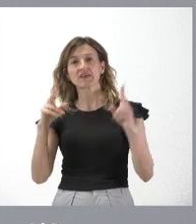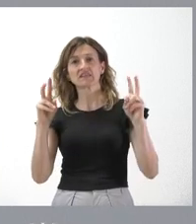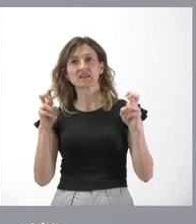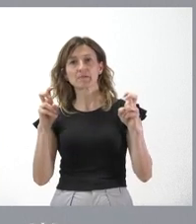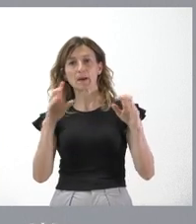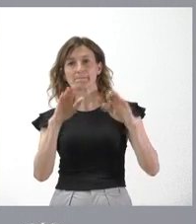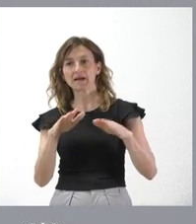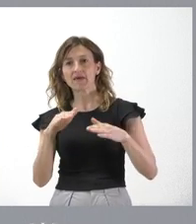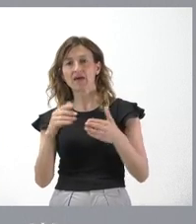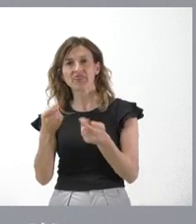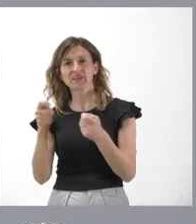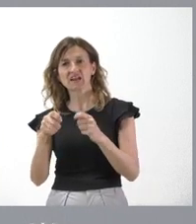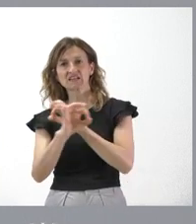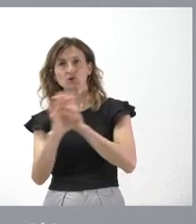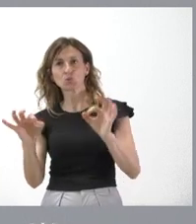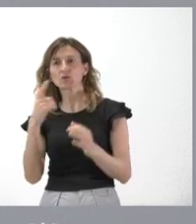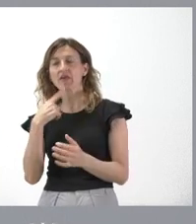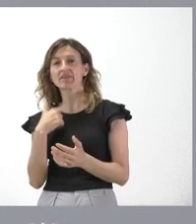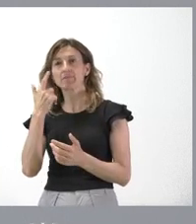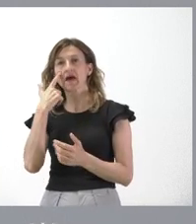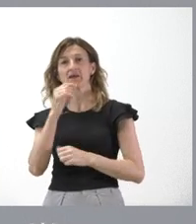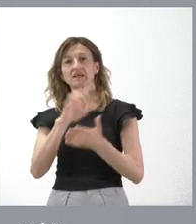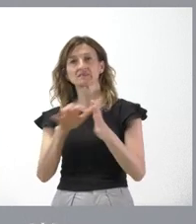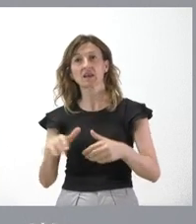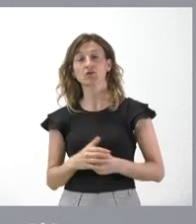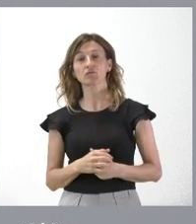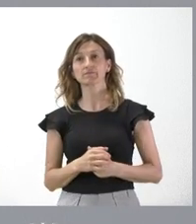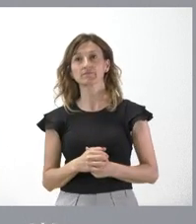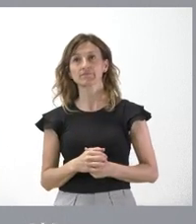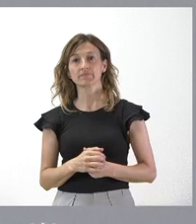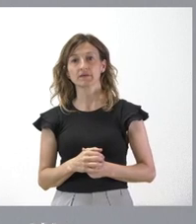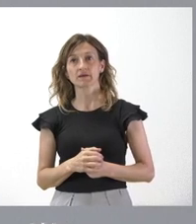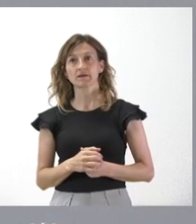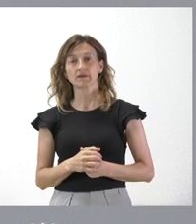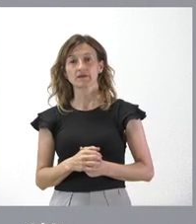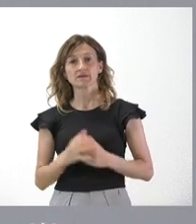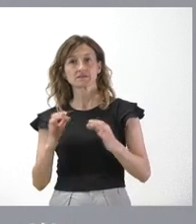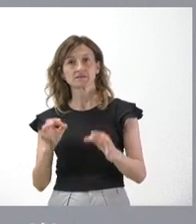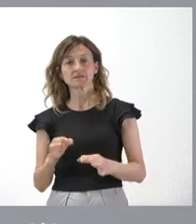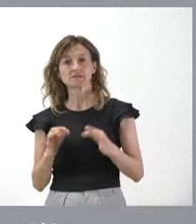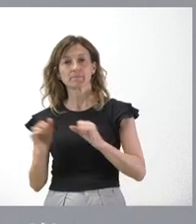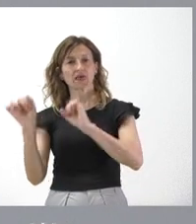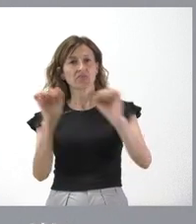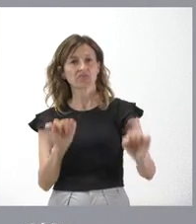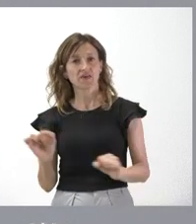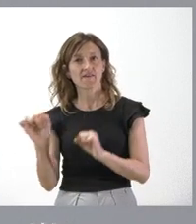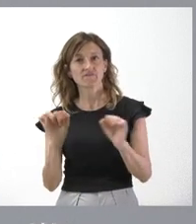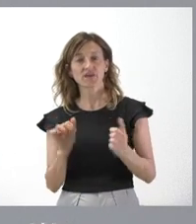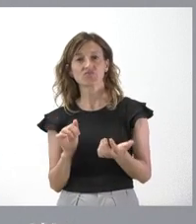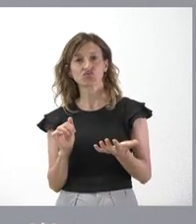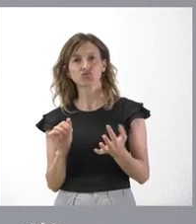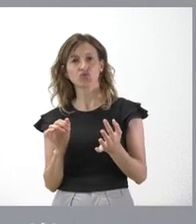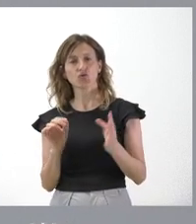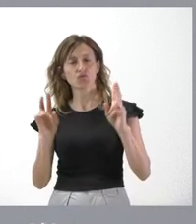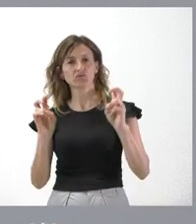ninguna parada de autobús por parte del gobierno en Castilla y León y esta es la posición que hemos tenido siempre. hemos defendido creo yo que con bastante